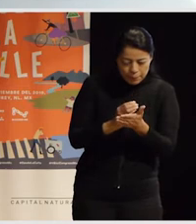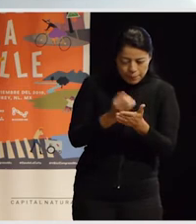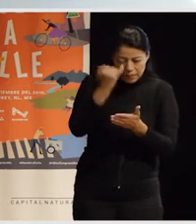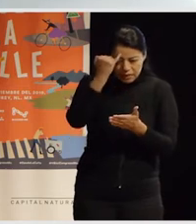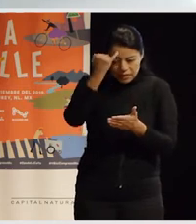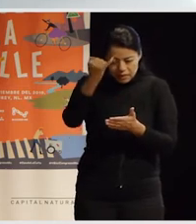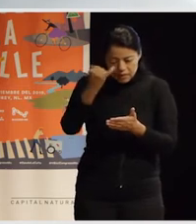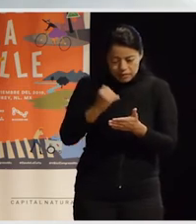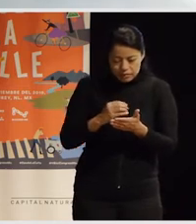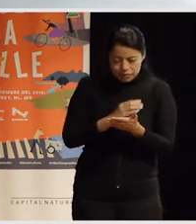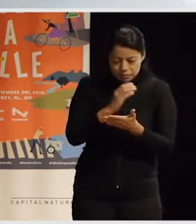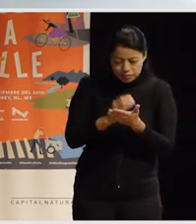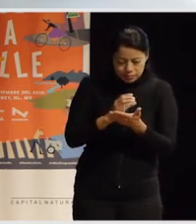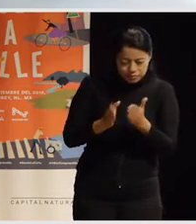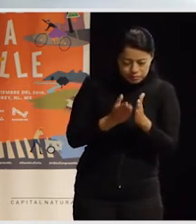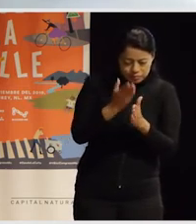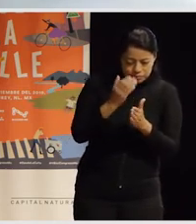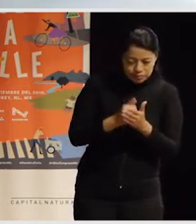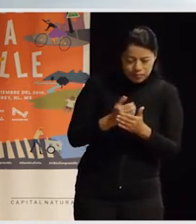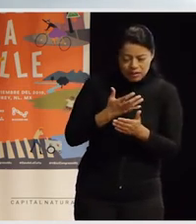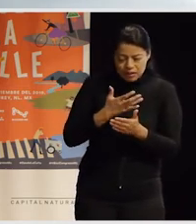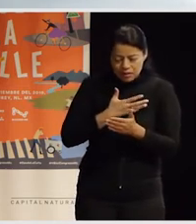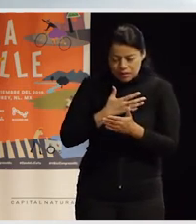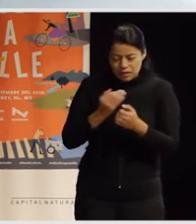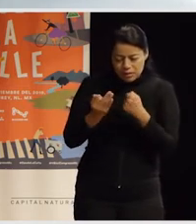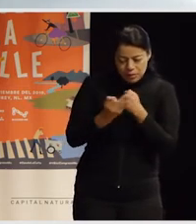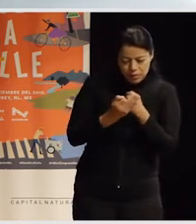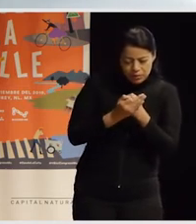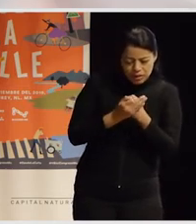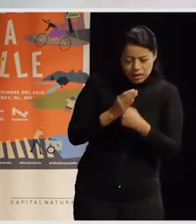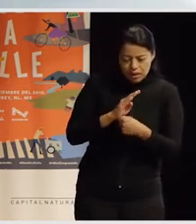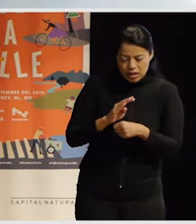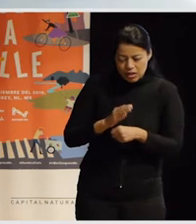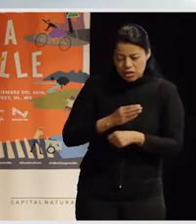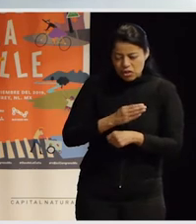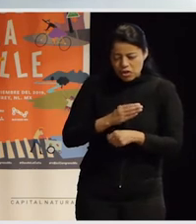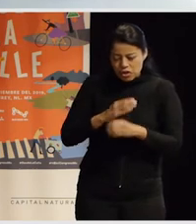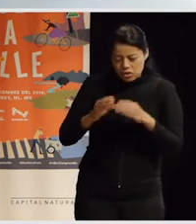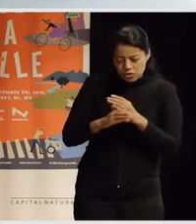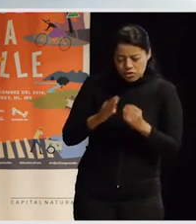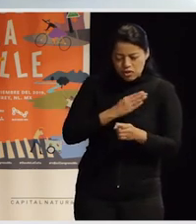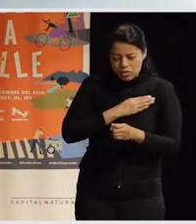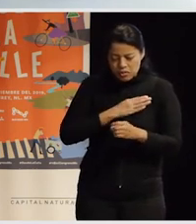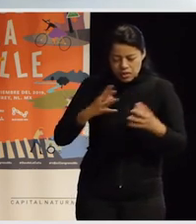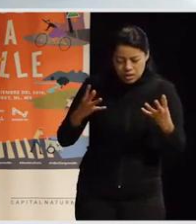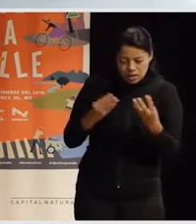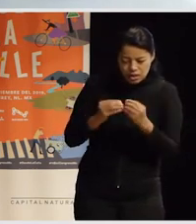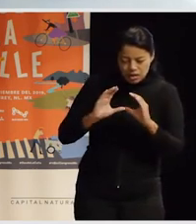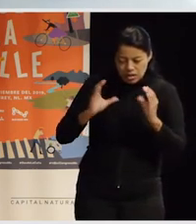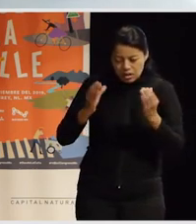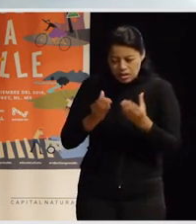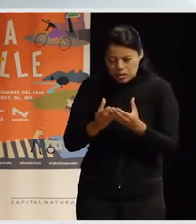infraestructuras frente a, por ejemplo, la protección de ecosistemas o de los bienes comunes o de unas condiciones